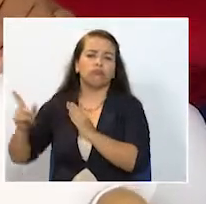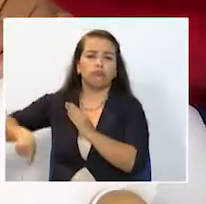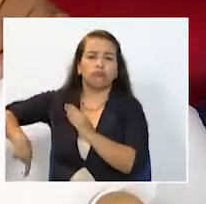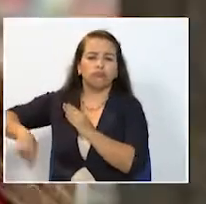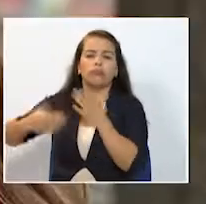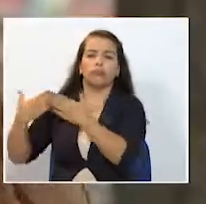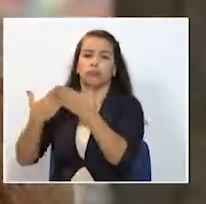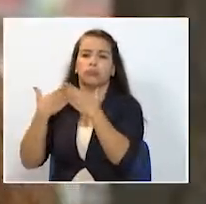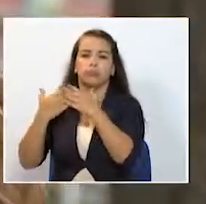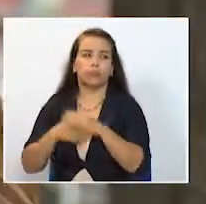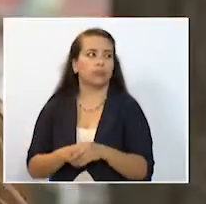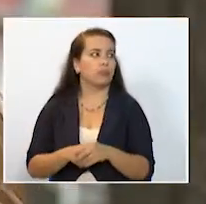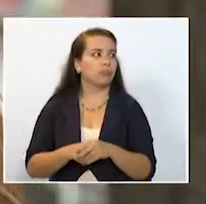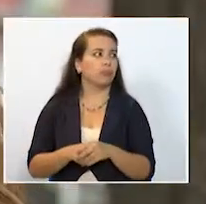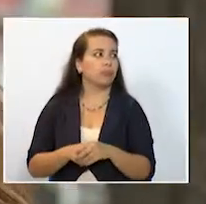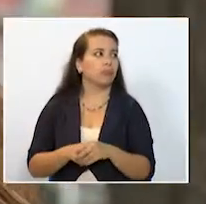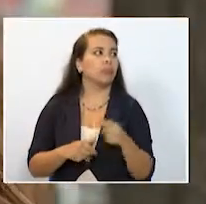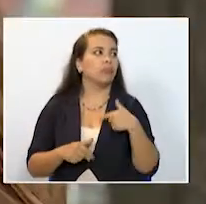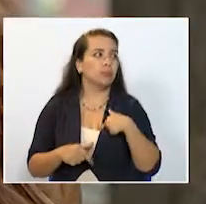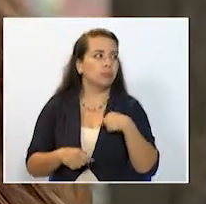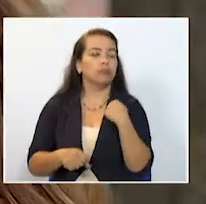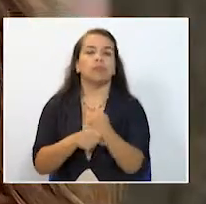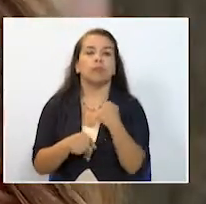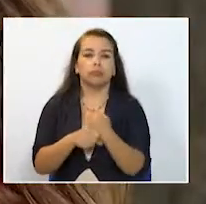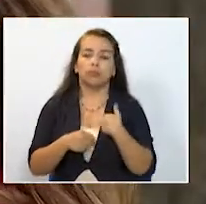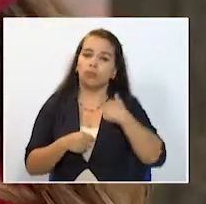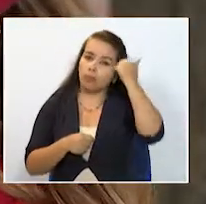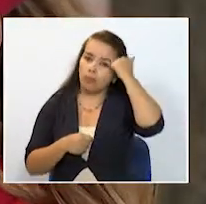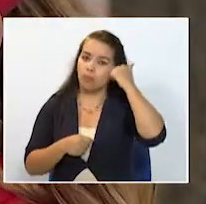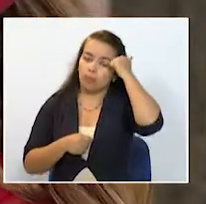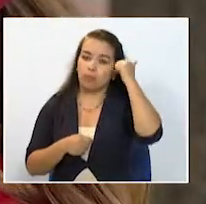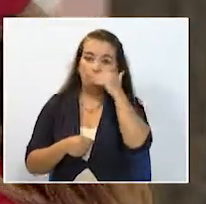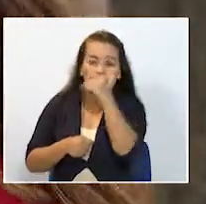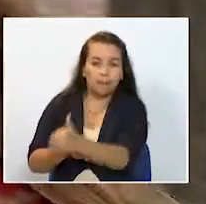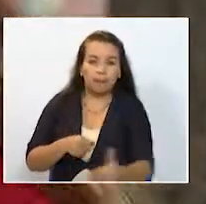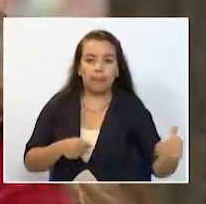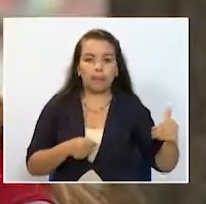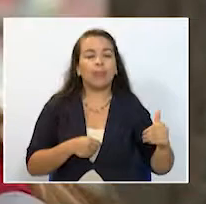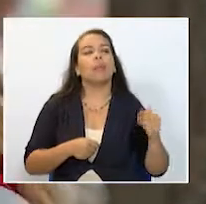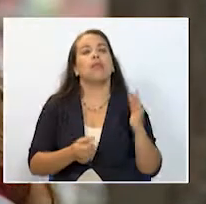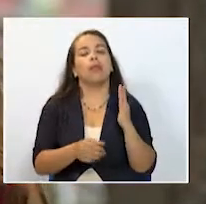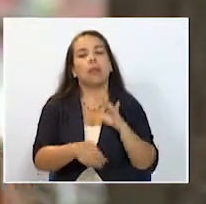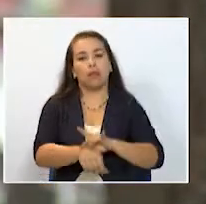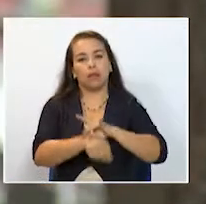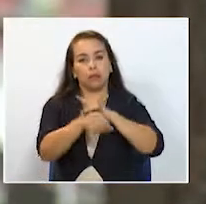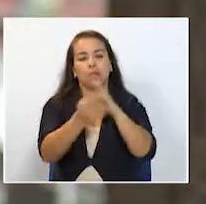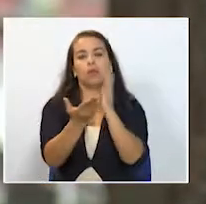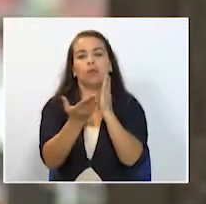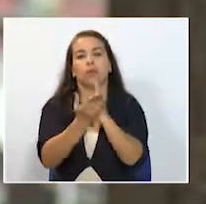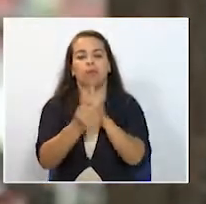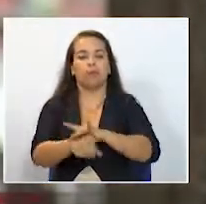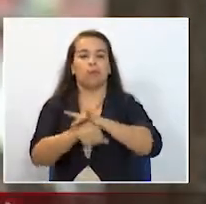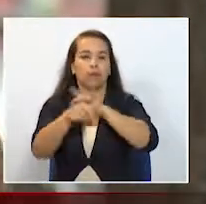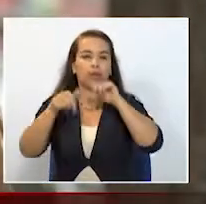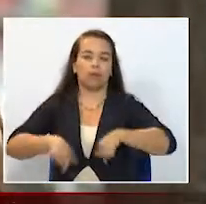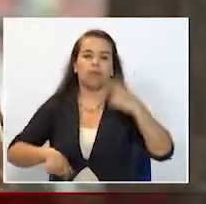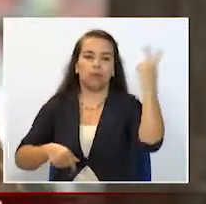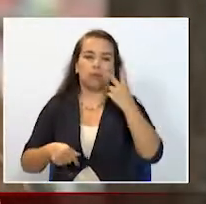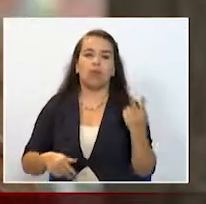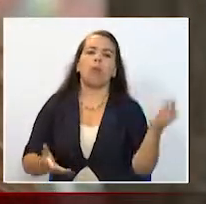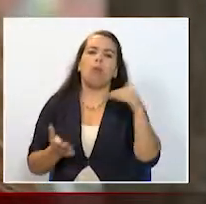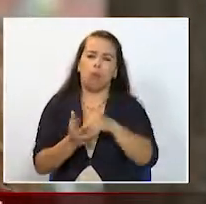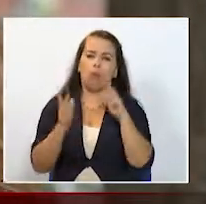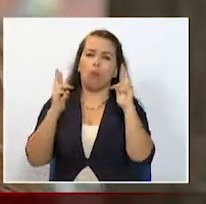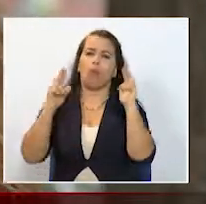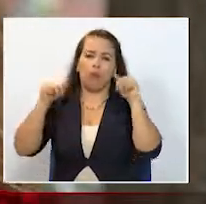colegios de la región también trabajo en el colegio anglohispano soy profesora de transición y estudiaba medicina en Venezuela y estoy planeando terminar